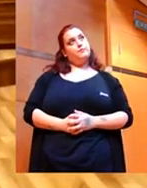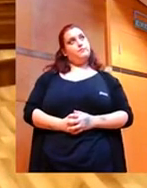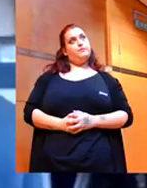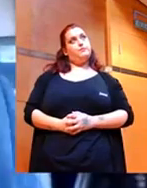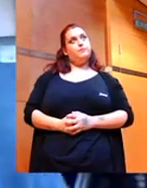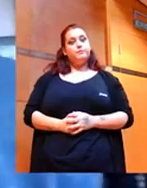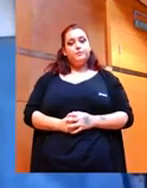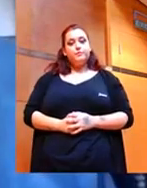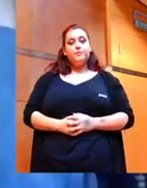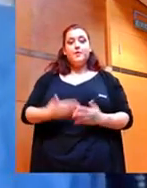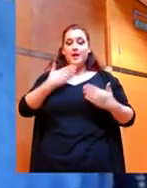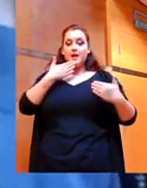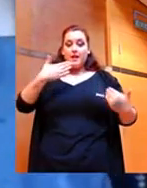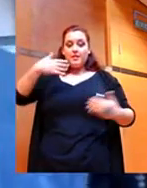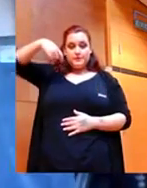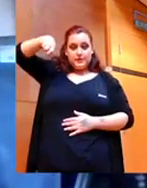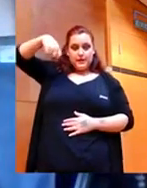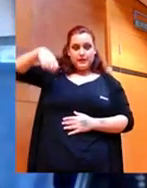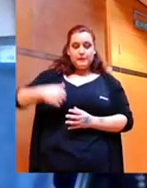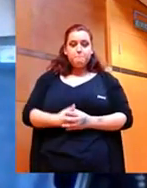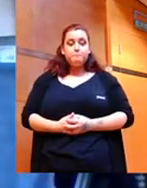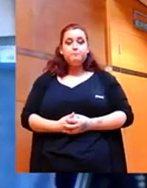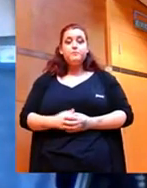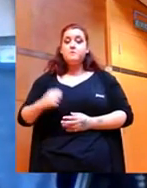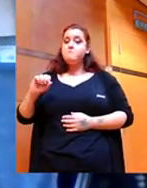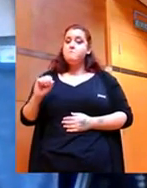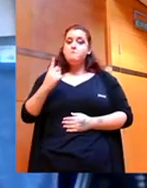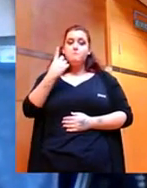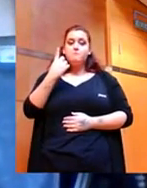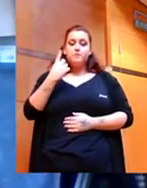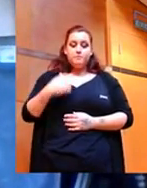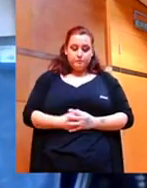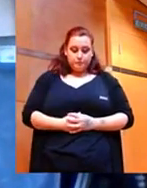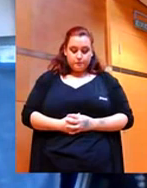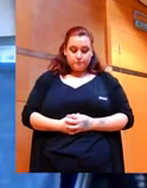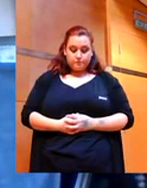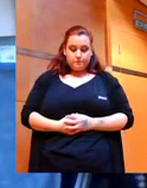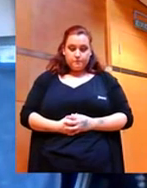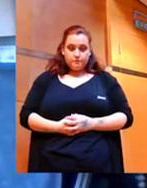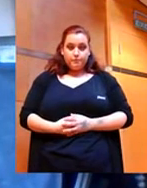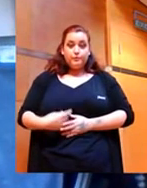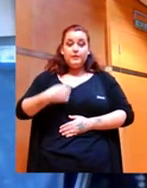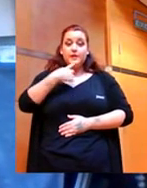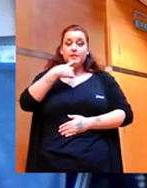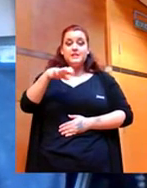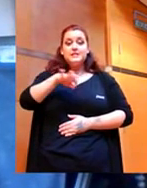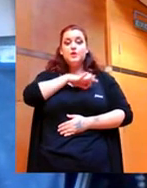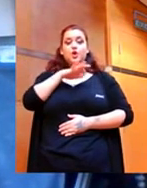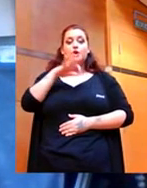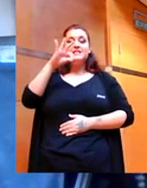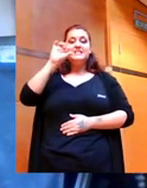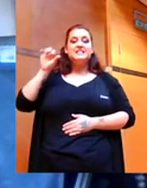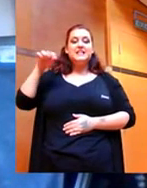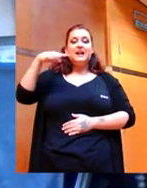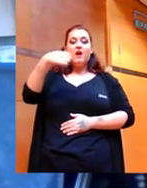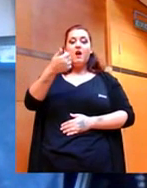Gracias, presidente. En primer lugar, decir que con el señor Segarra había